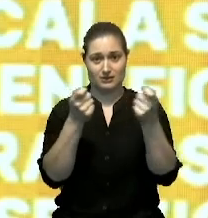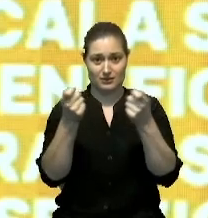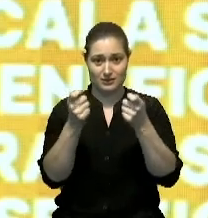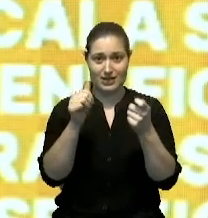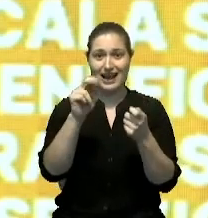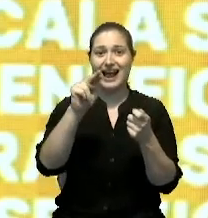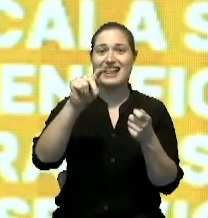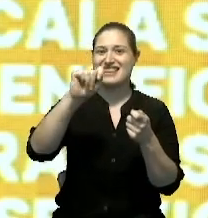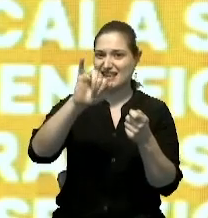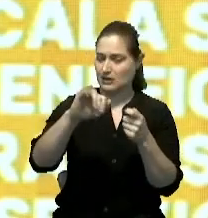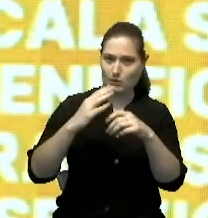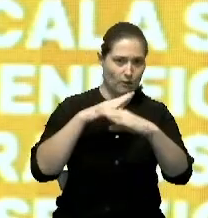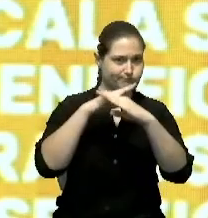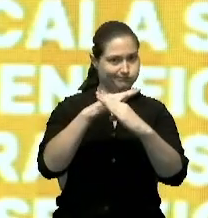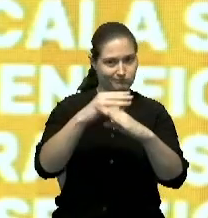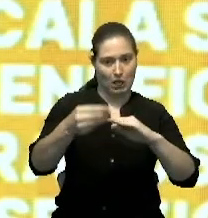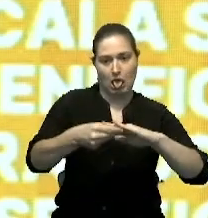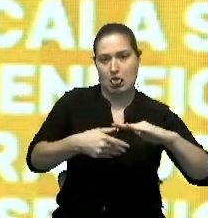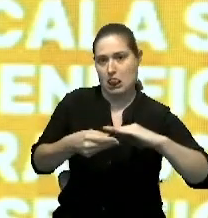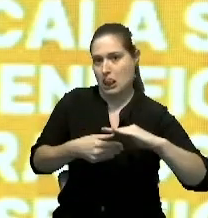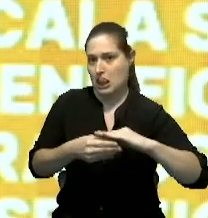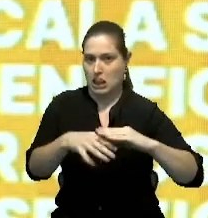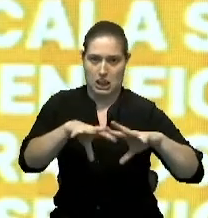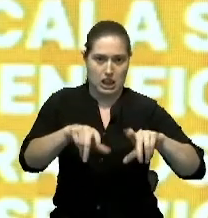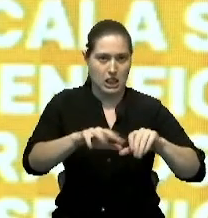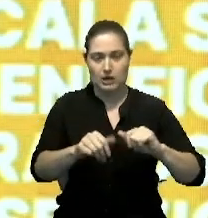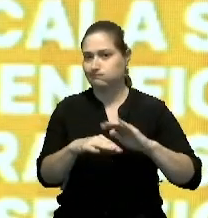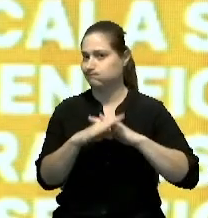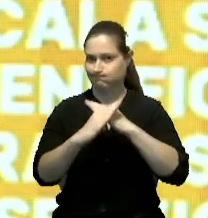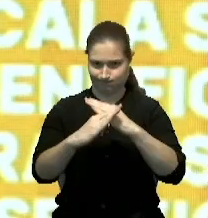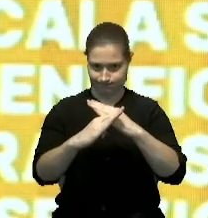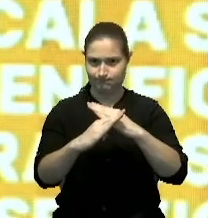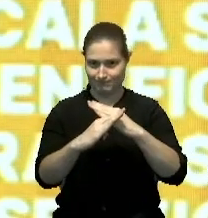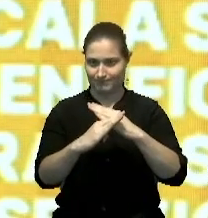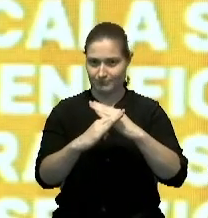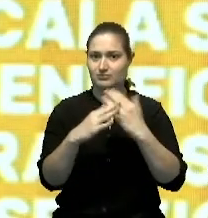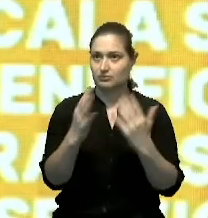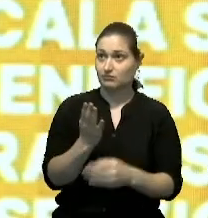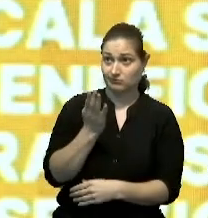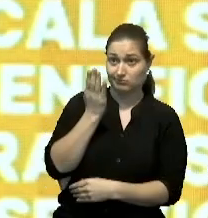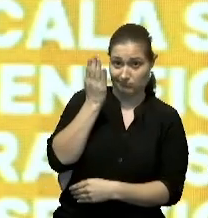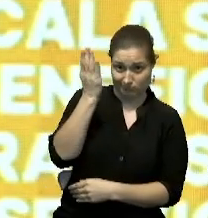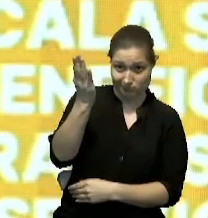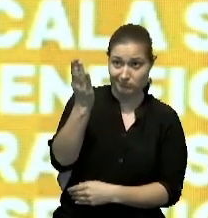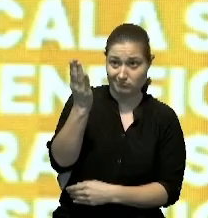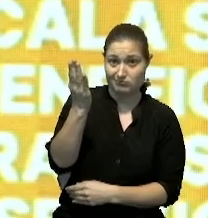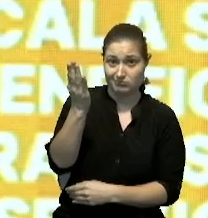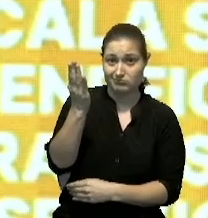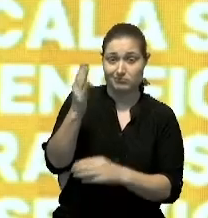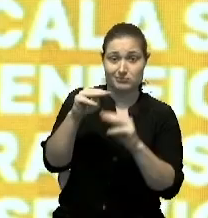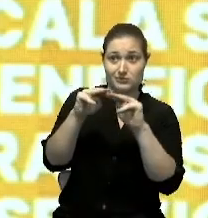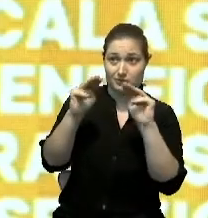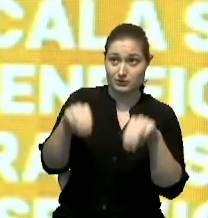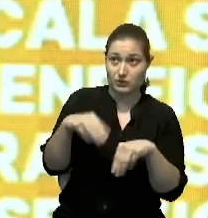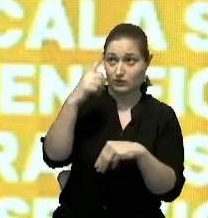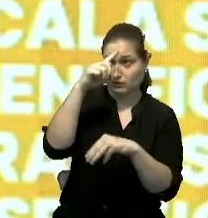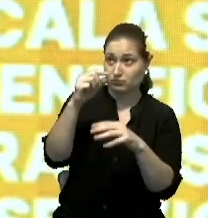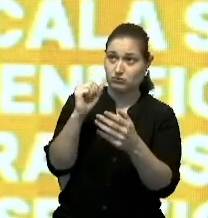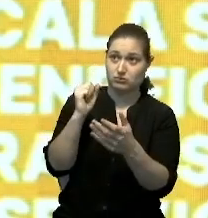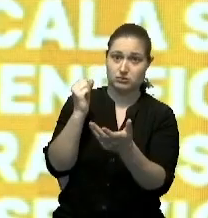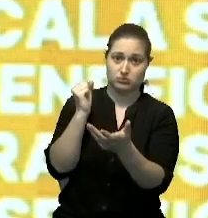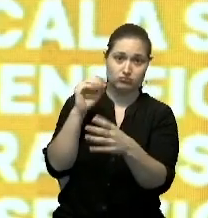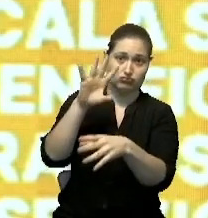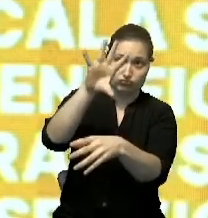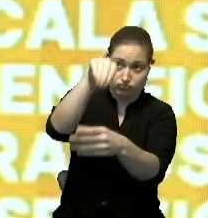también la hemos presentado el primer ministerio en certificarse en el sistema integrado de gestión de calidad